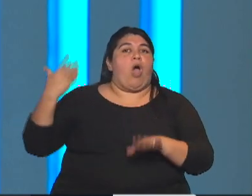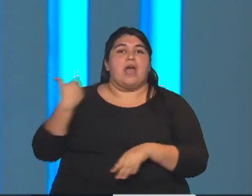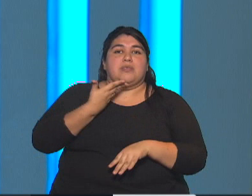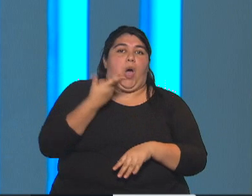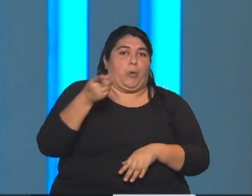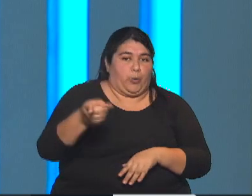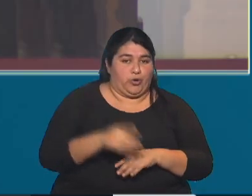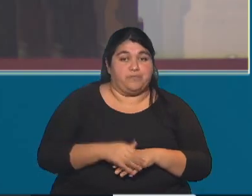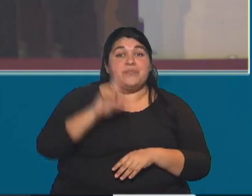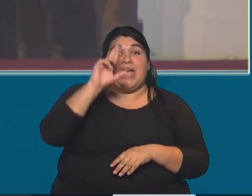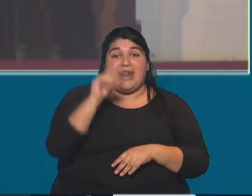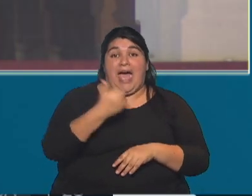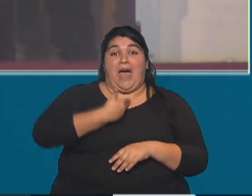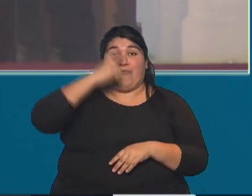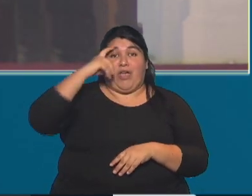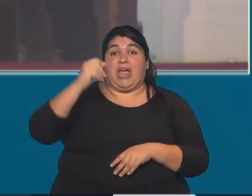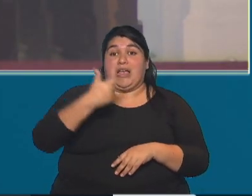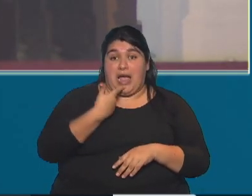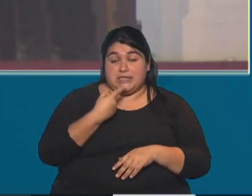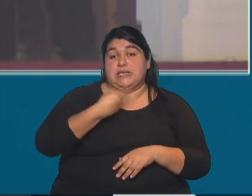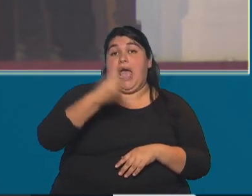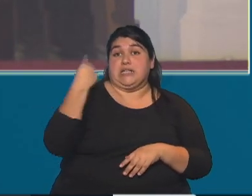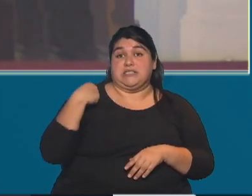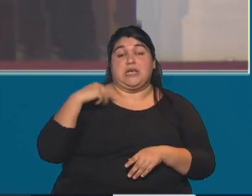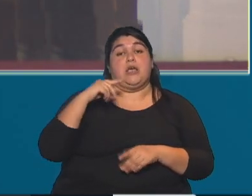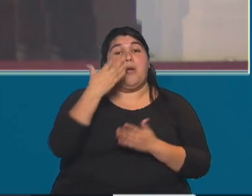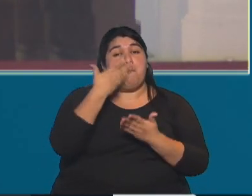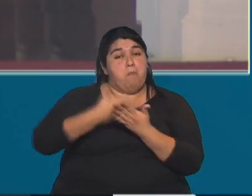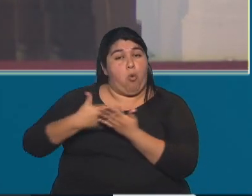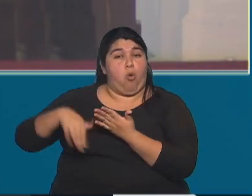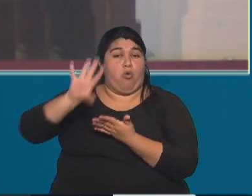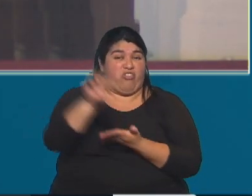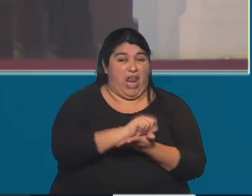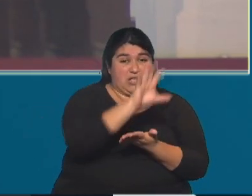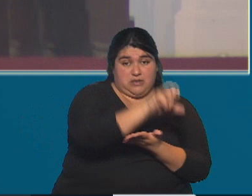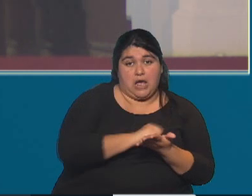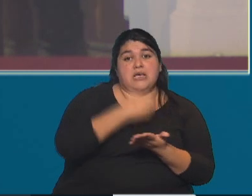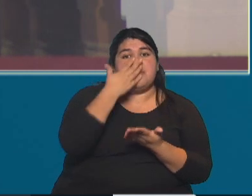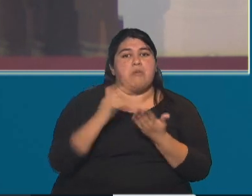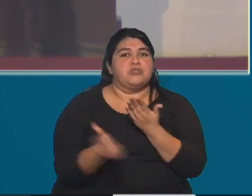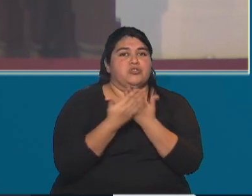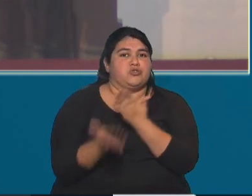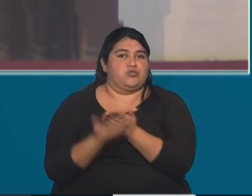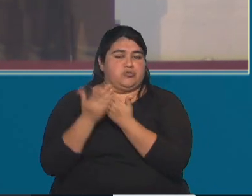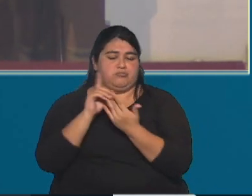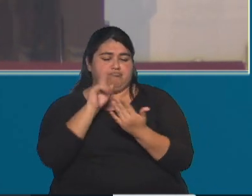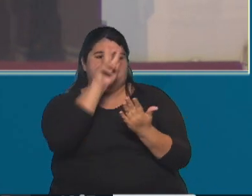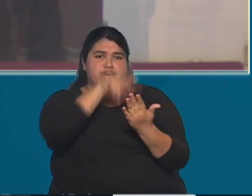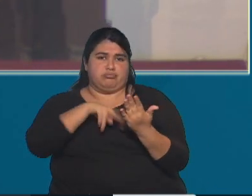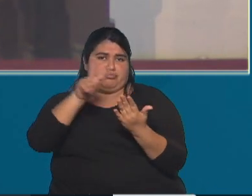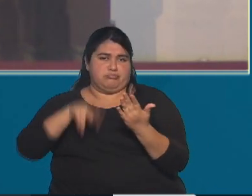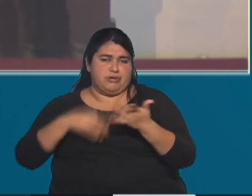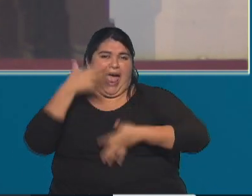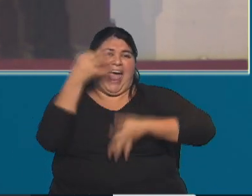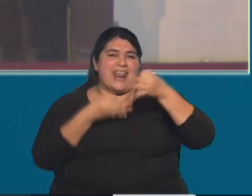meses. ¿Qué es lo que hizo Rafecas? Bueno, fue a buscar ayer la documentación y hoy fue a buscar documentación complementaria. Lo que tenía ayer hoy fue hacer